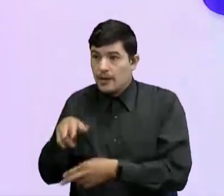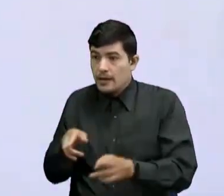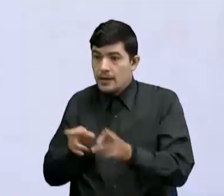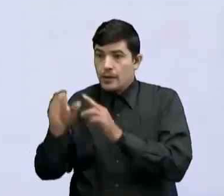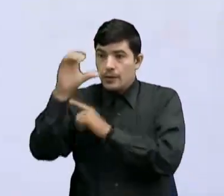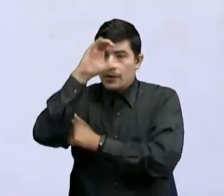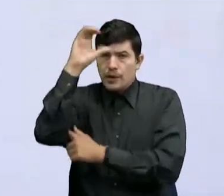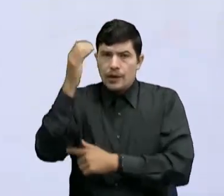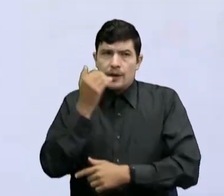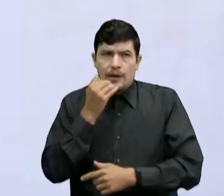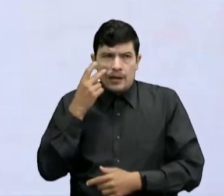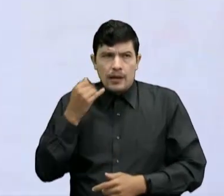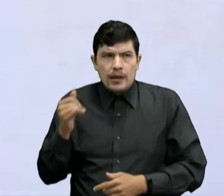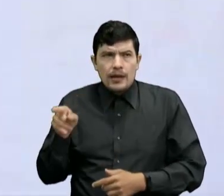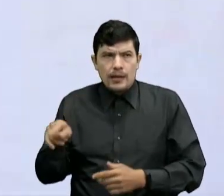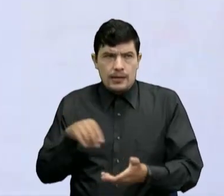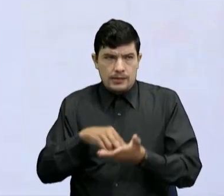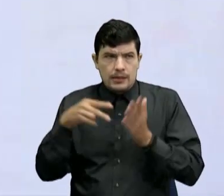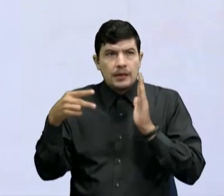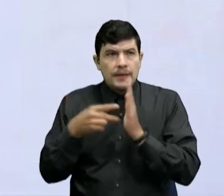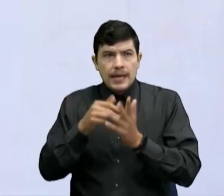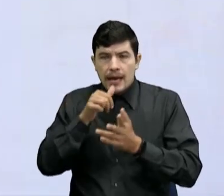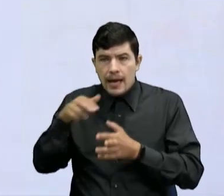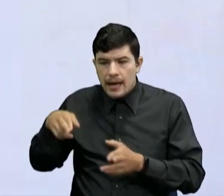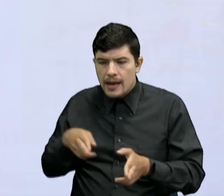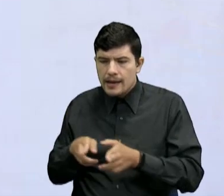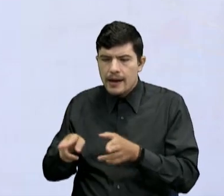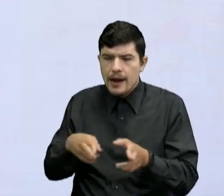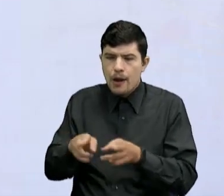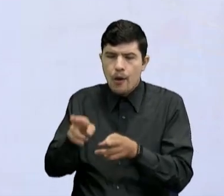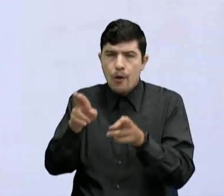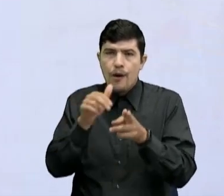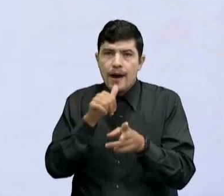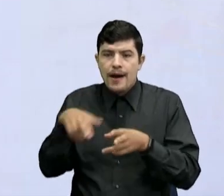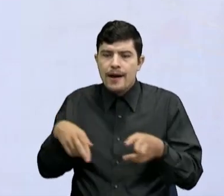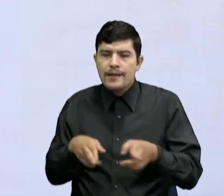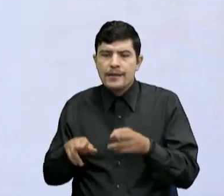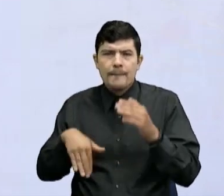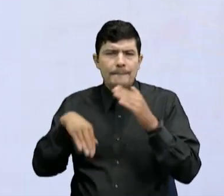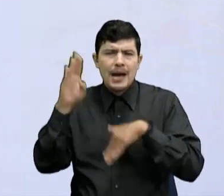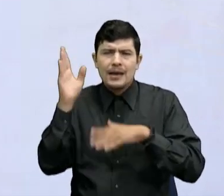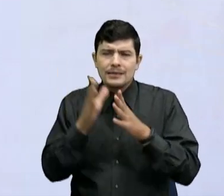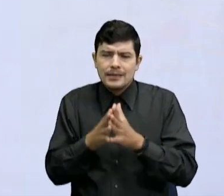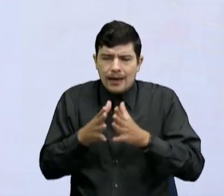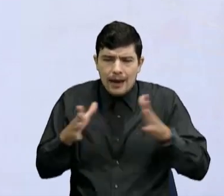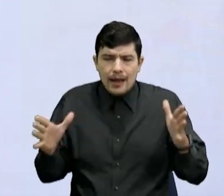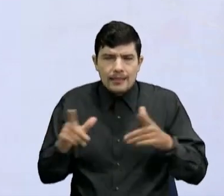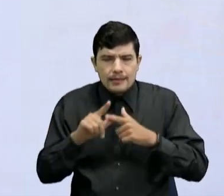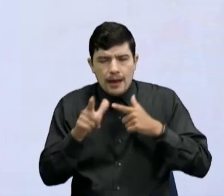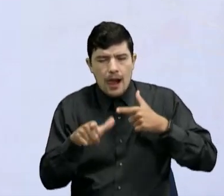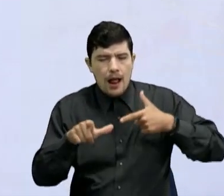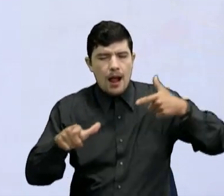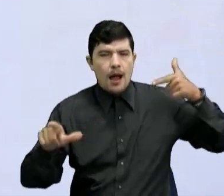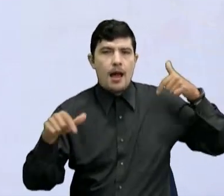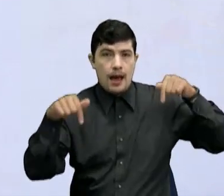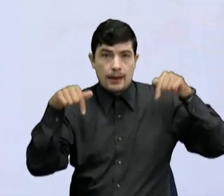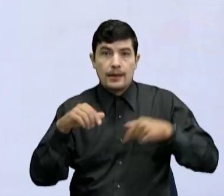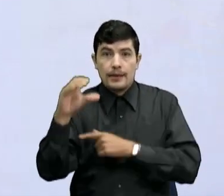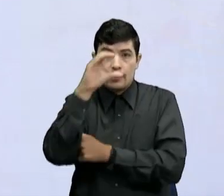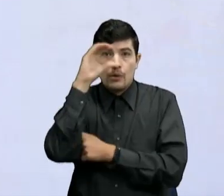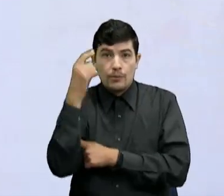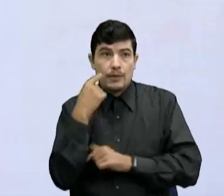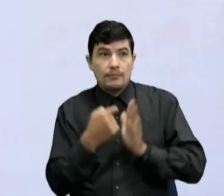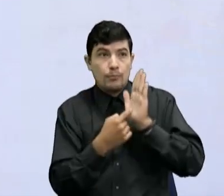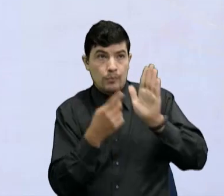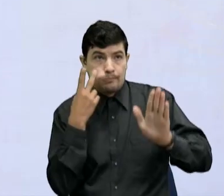Entonces representa las fuentes hídricas Como más grandes o más extensas que tiene nuestro país